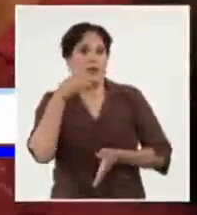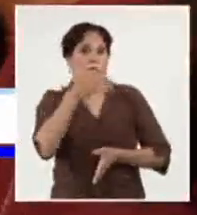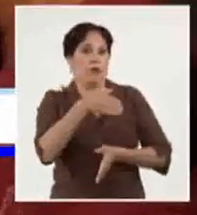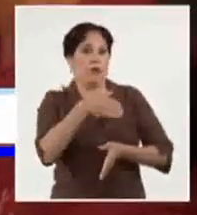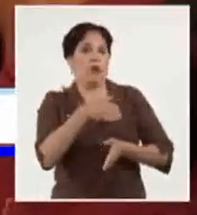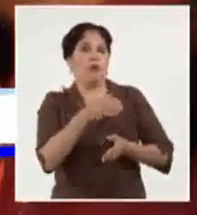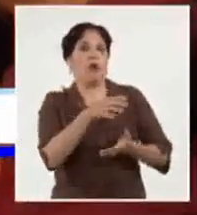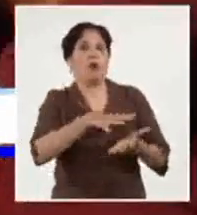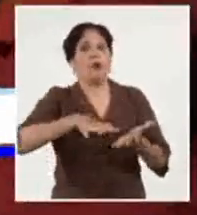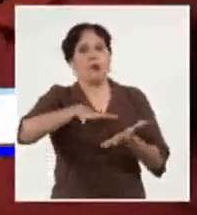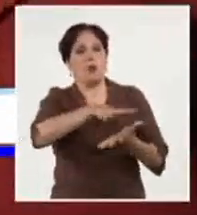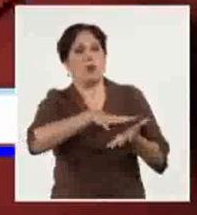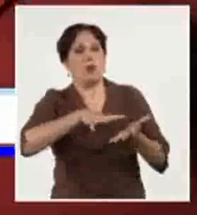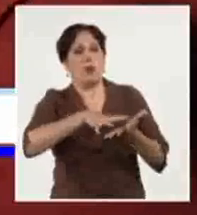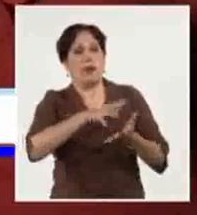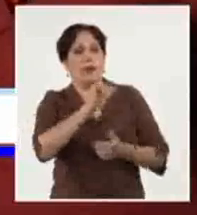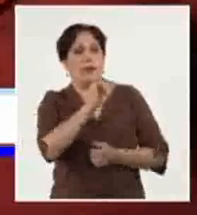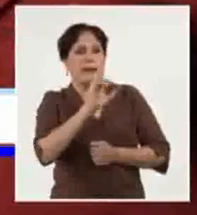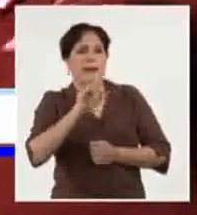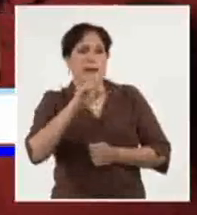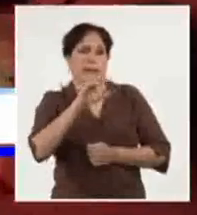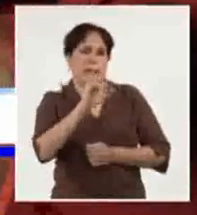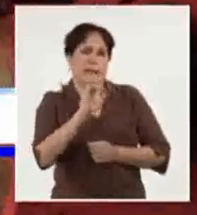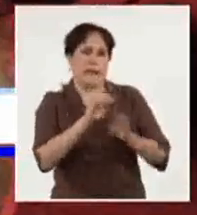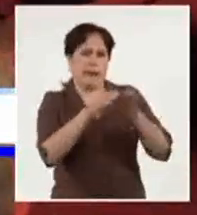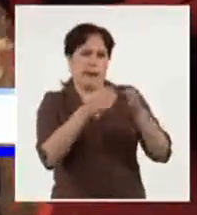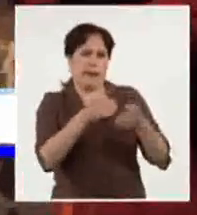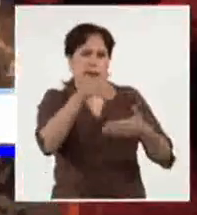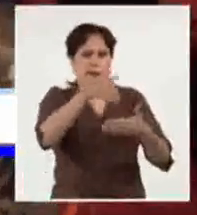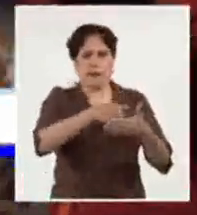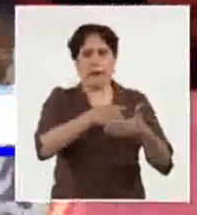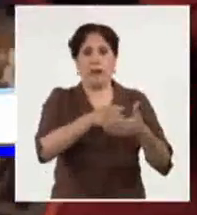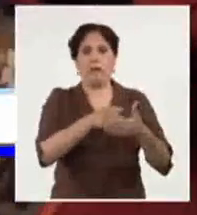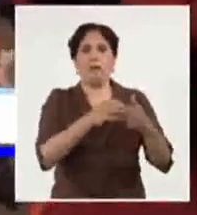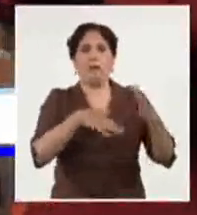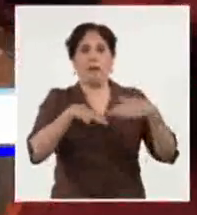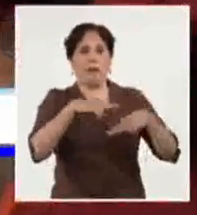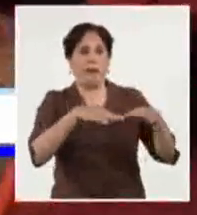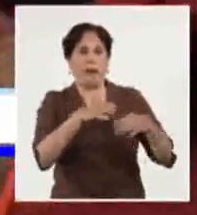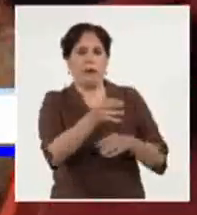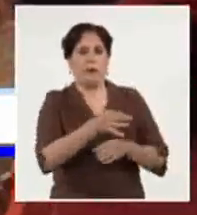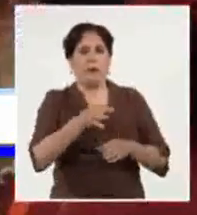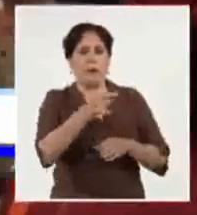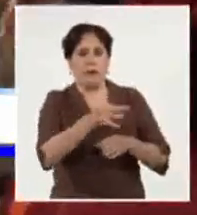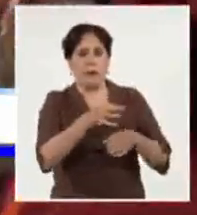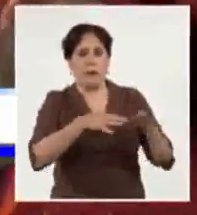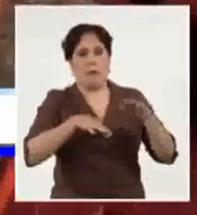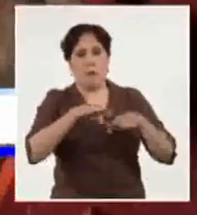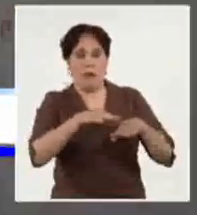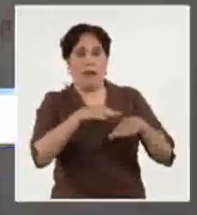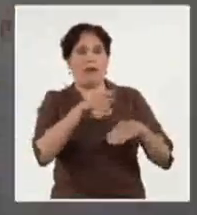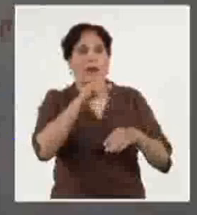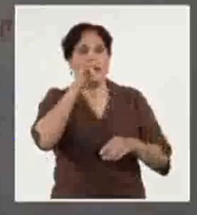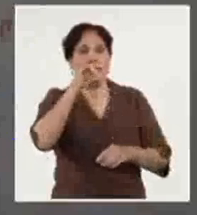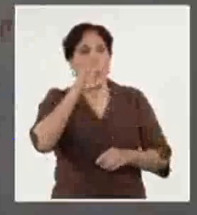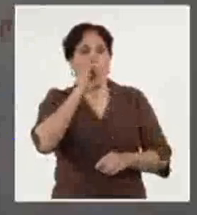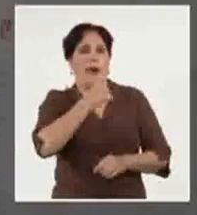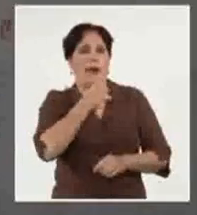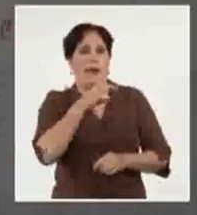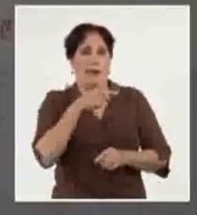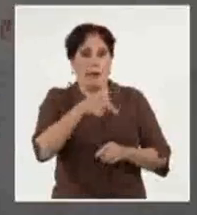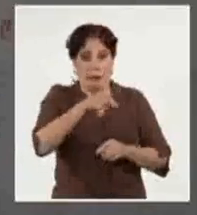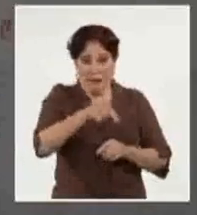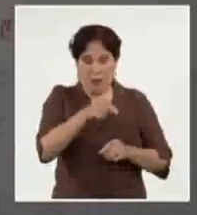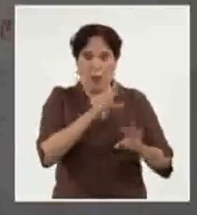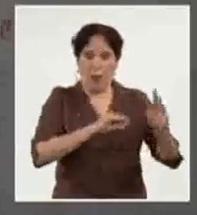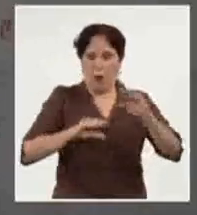de la circunscripción 60 del reparto Siboney, en el habanero municipio de Playa, donde antes de ejercer su derecho al voto, compartió con vecinos